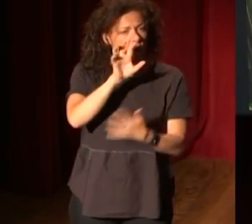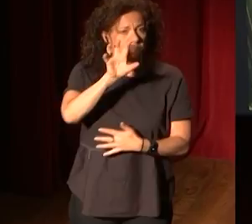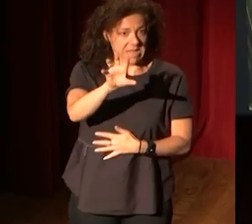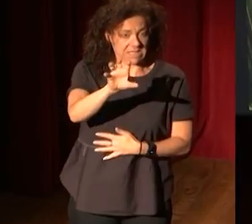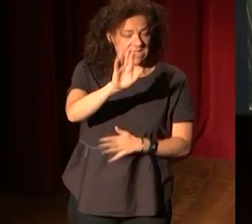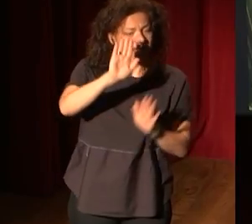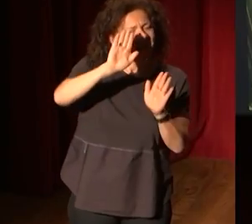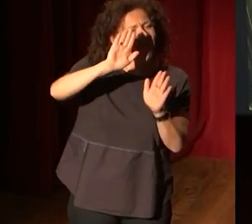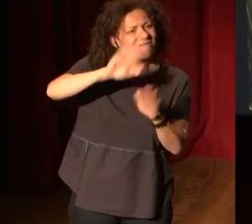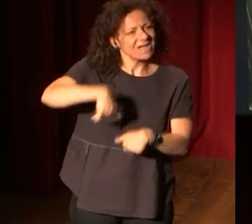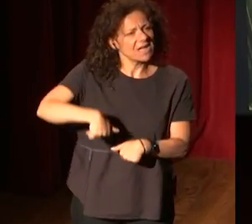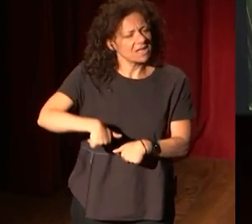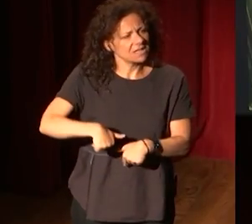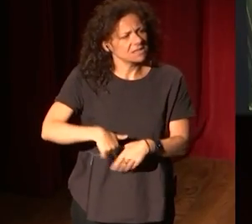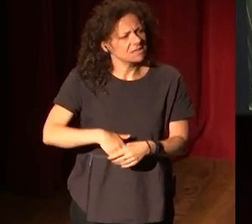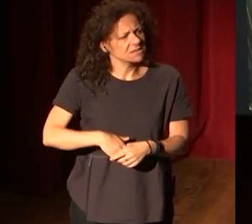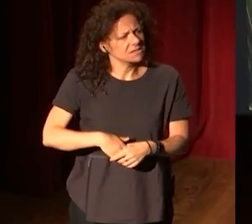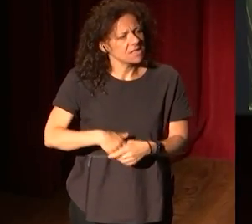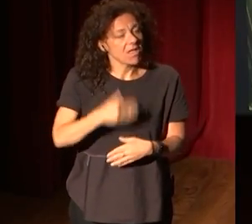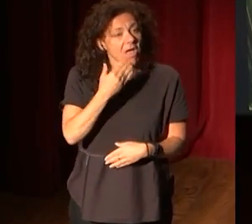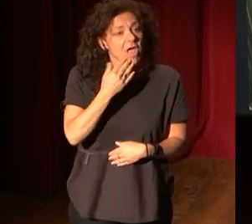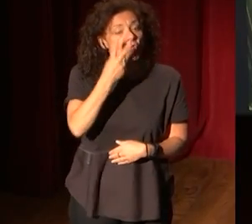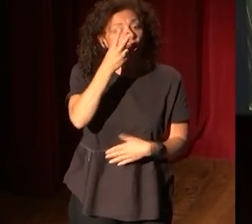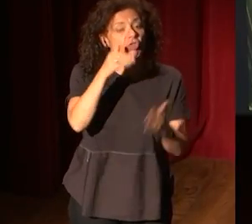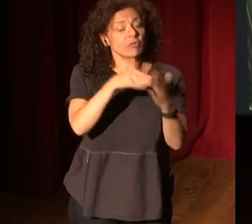a finales del 2017.